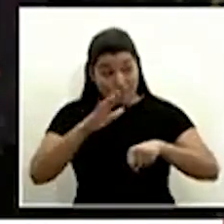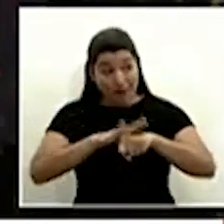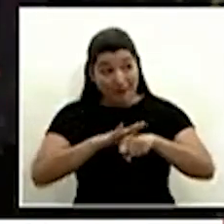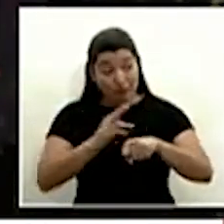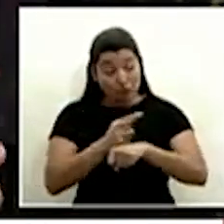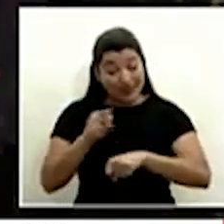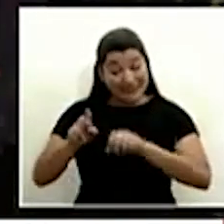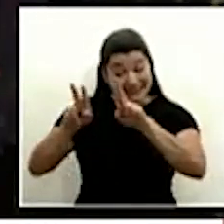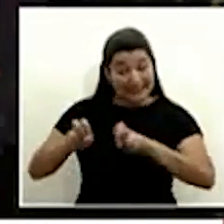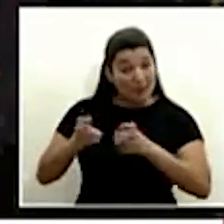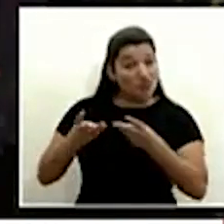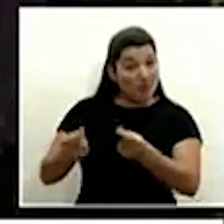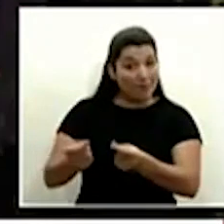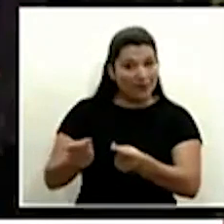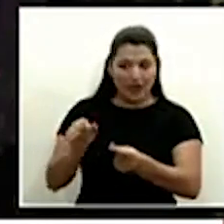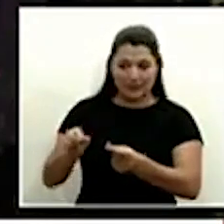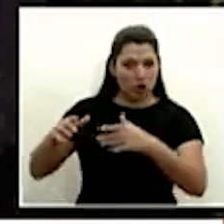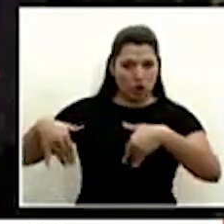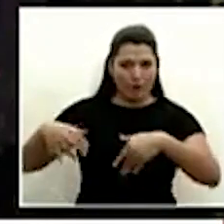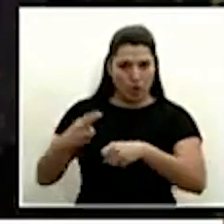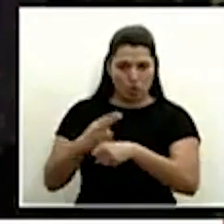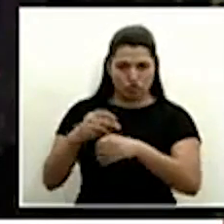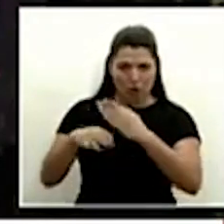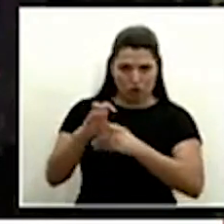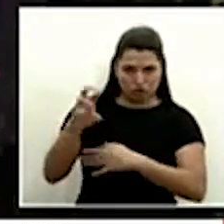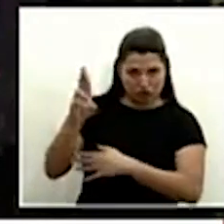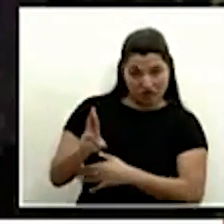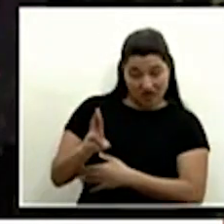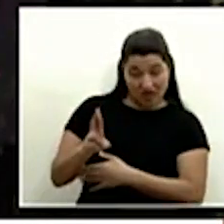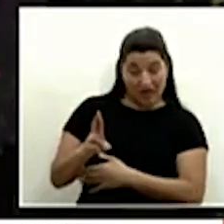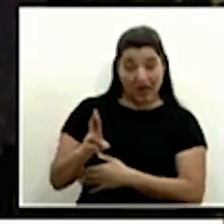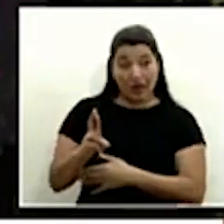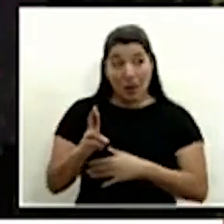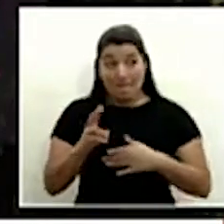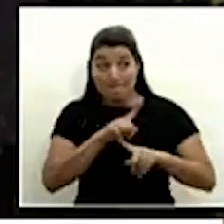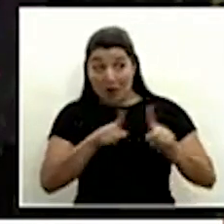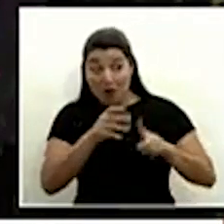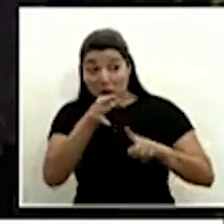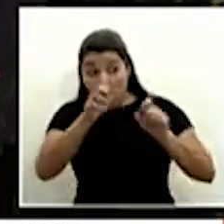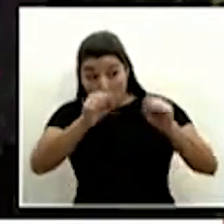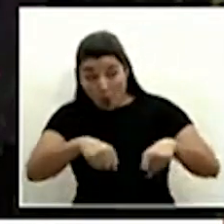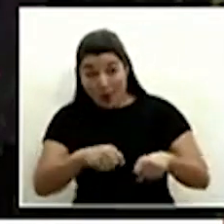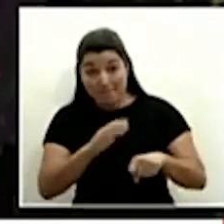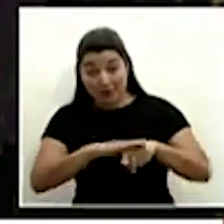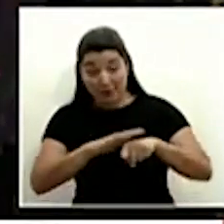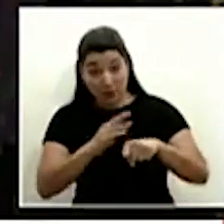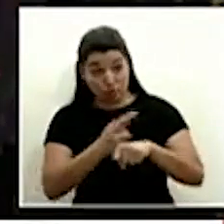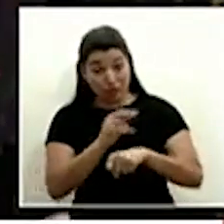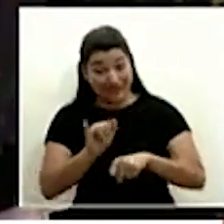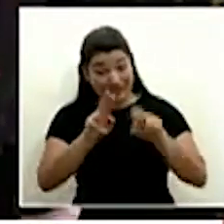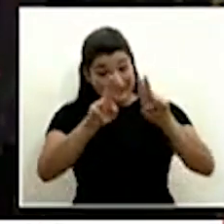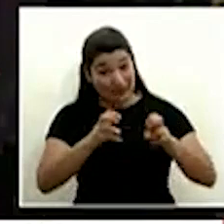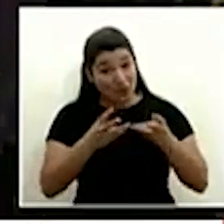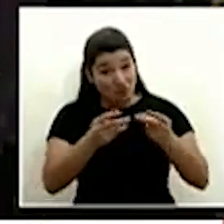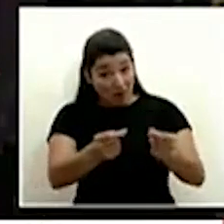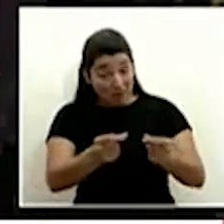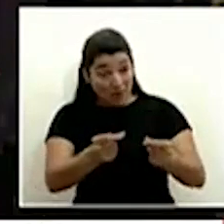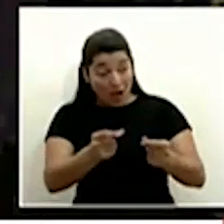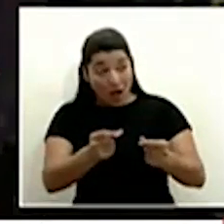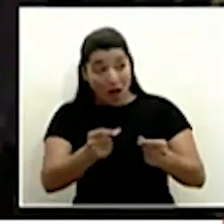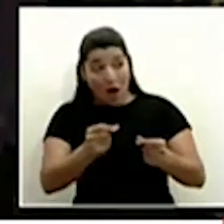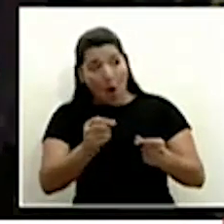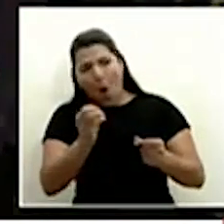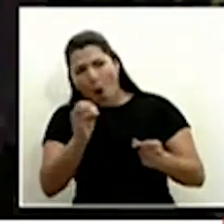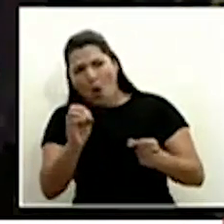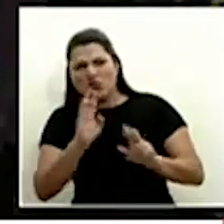efectivas porque se está bien con las pruebas que se están ejecutando en este momento ¿se podría abrir por decirlo así el mercado en algún momento para